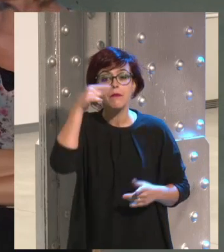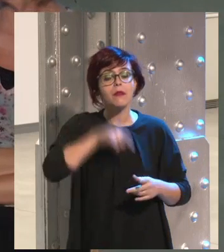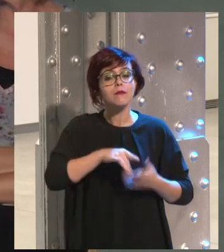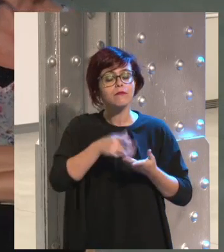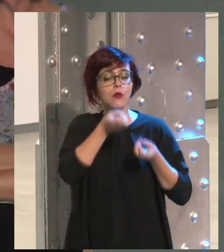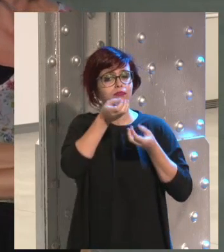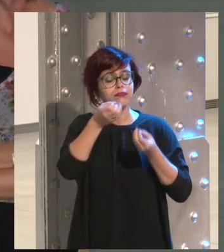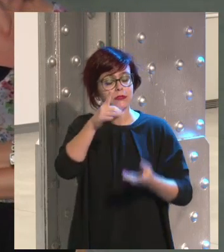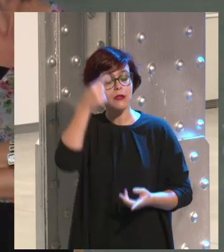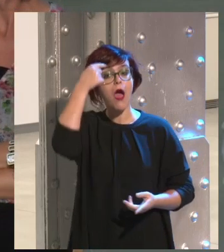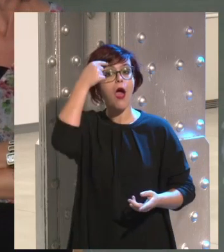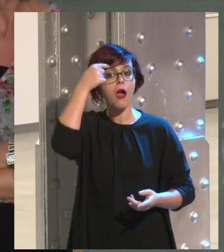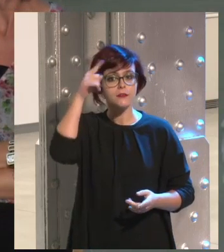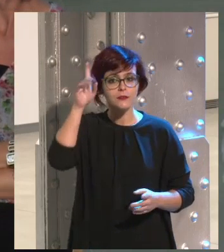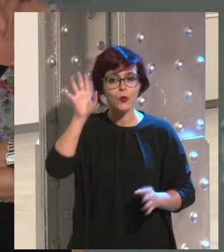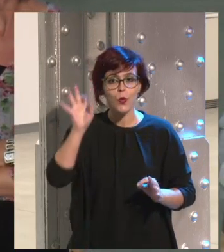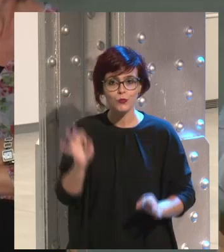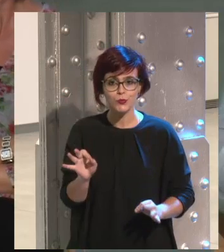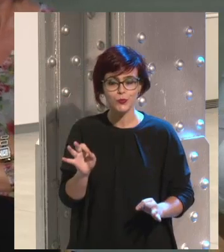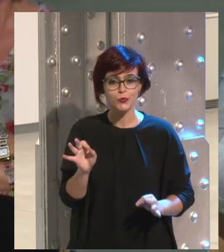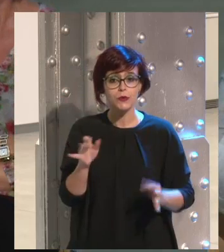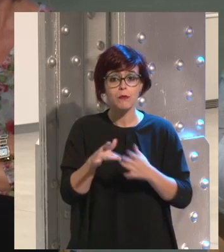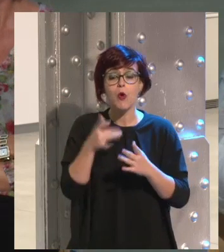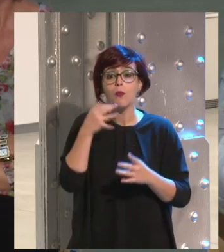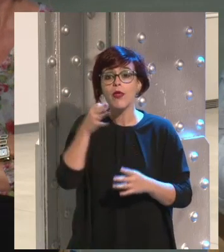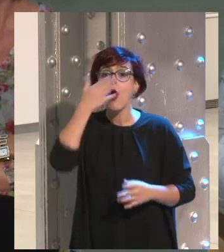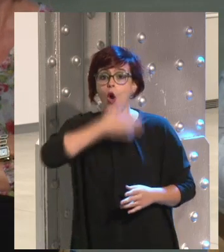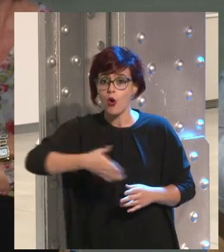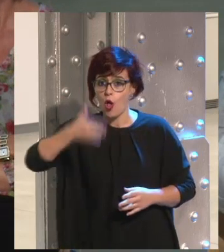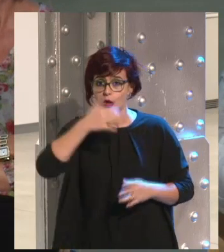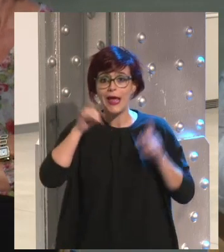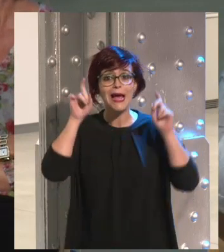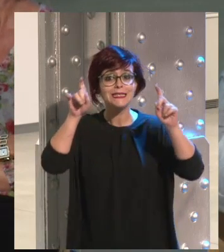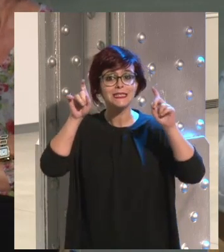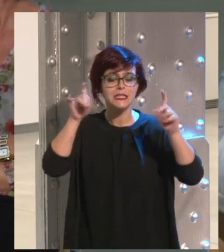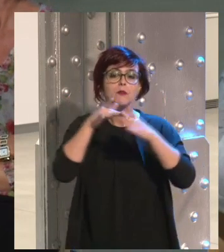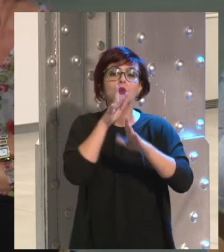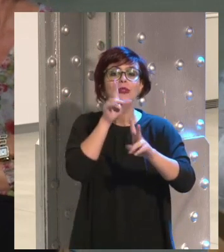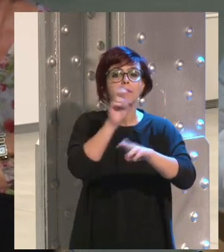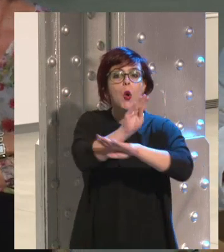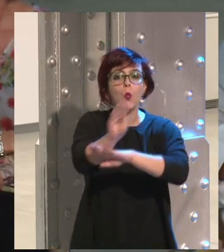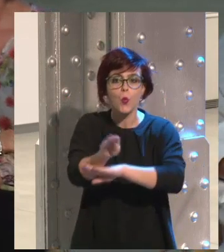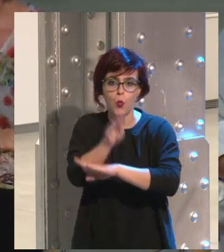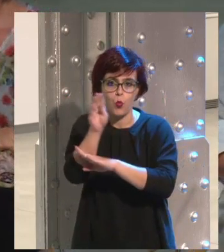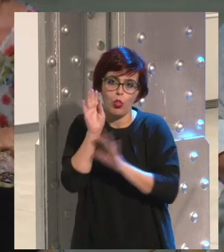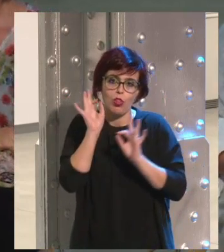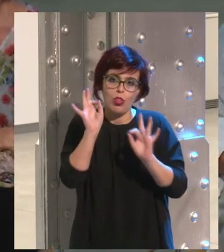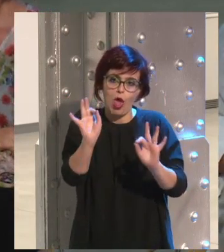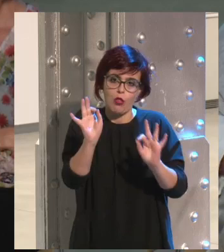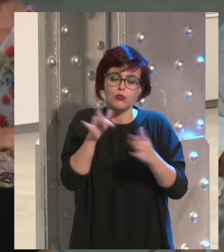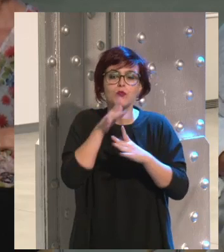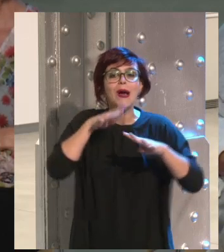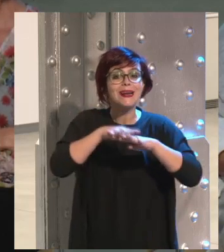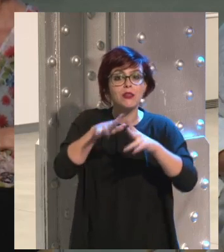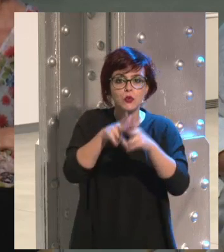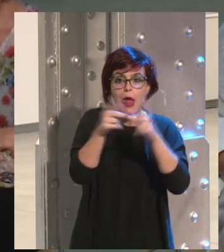que sería, vale, a lo mejor en los colegios sí que se les enseña a los chicos a tener cuidado con según qué cosas en según